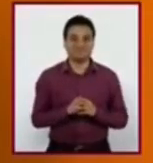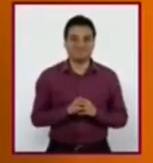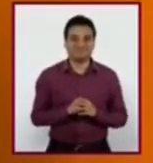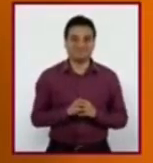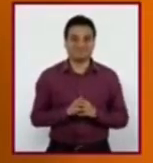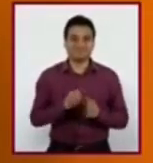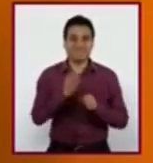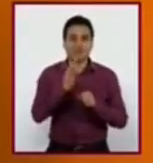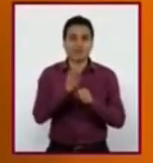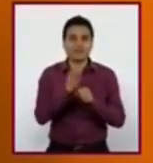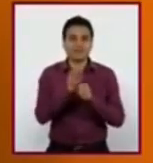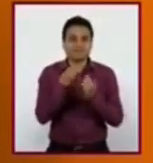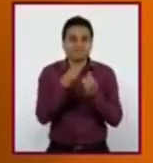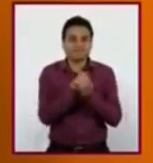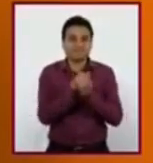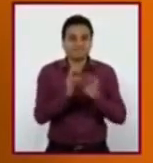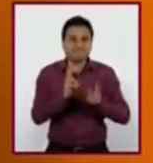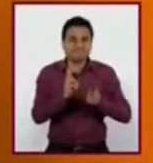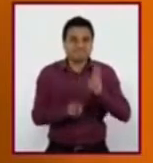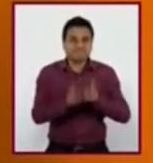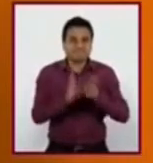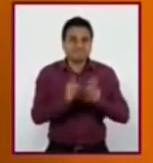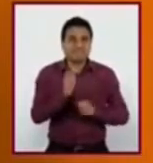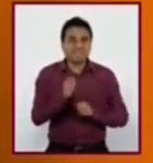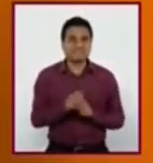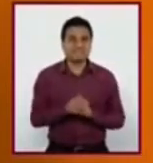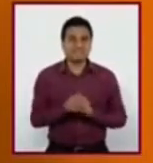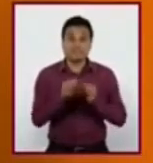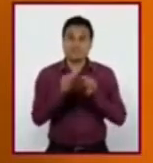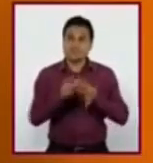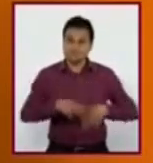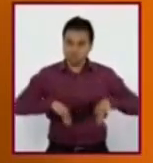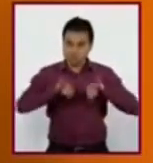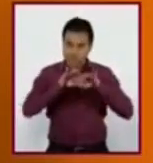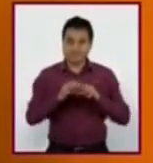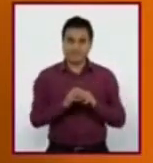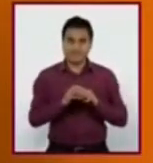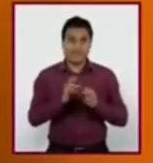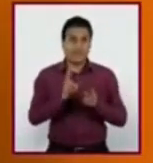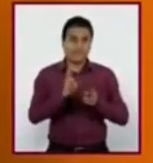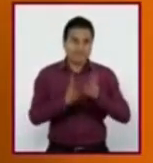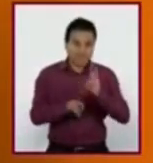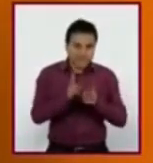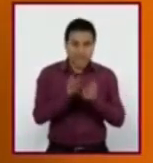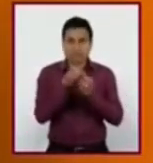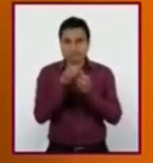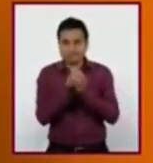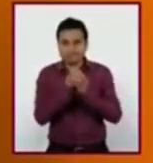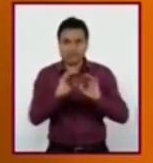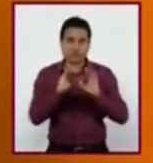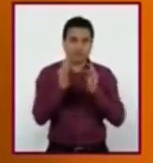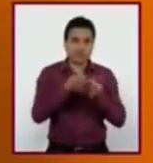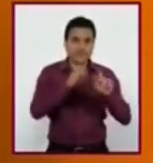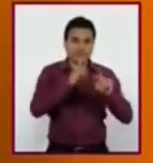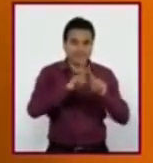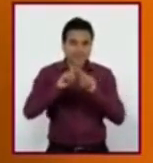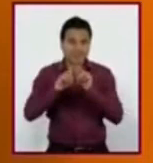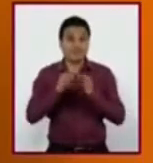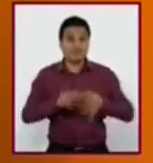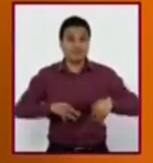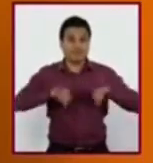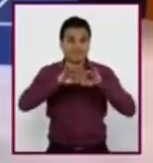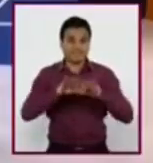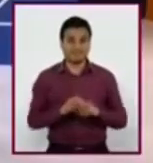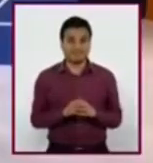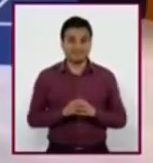En esta sesión, hablaremos de la importancia y el valor que tienen las distintas formas y variantes con que podemos expresarnos en nuestra lengua